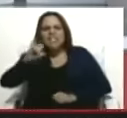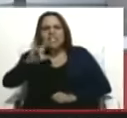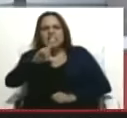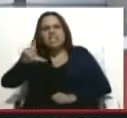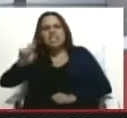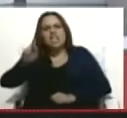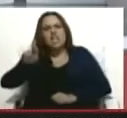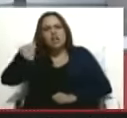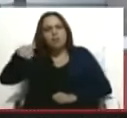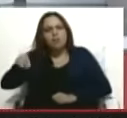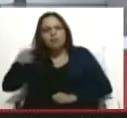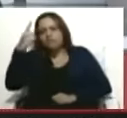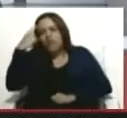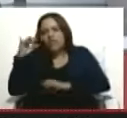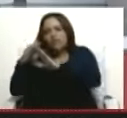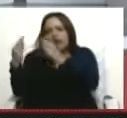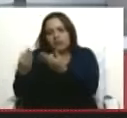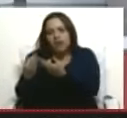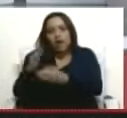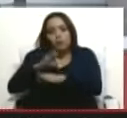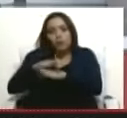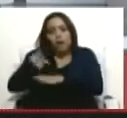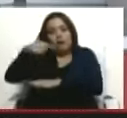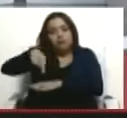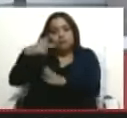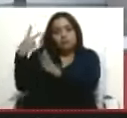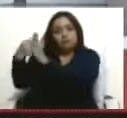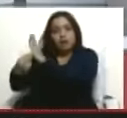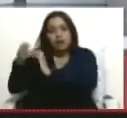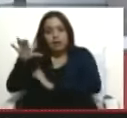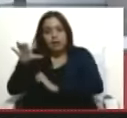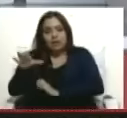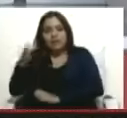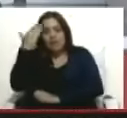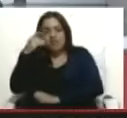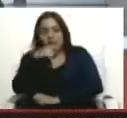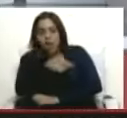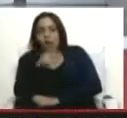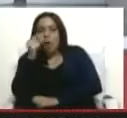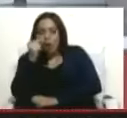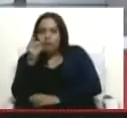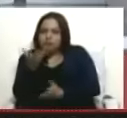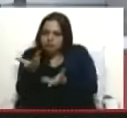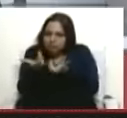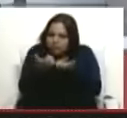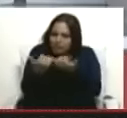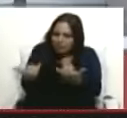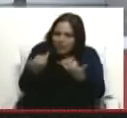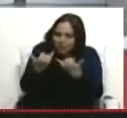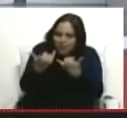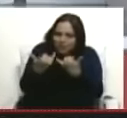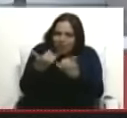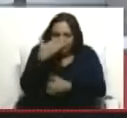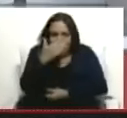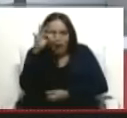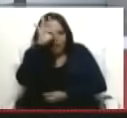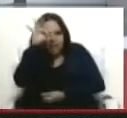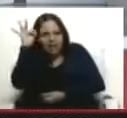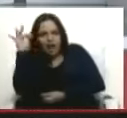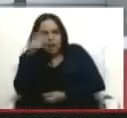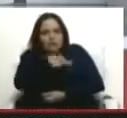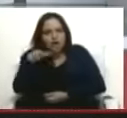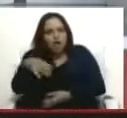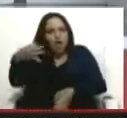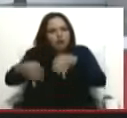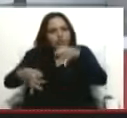eso lo saben sus familiares, porque huyeron del país, que él me confiesa ante fiscales y ante el